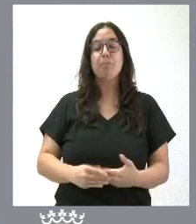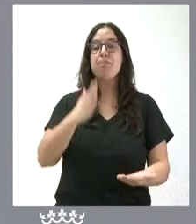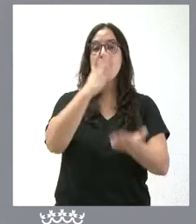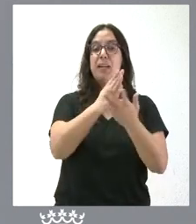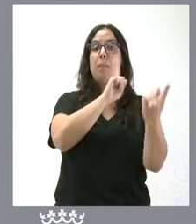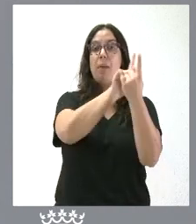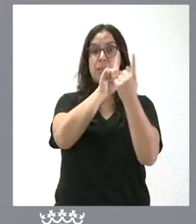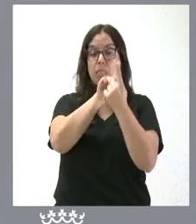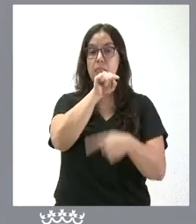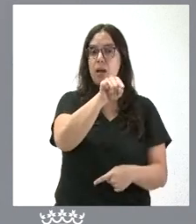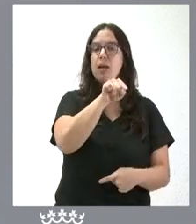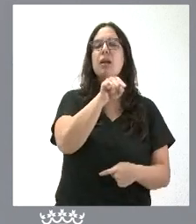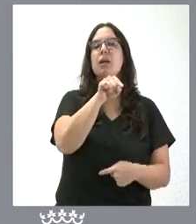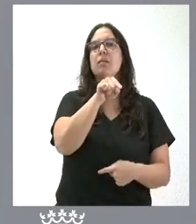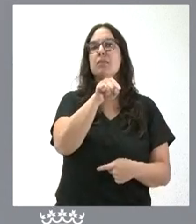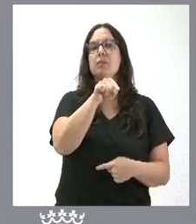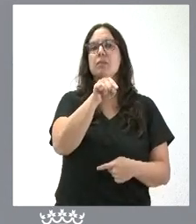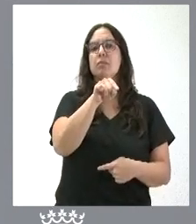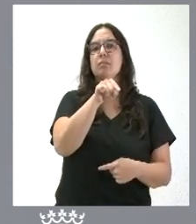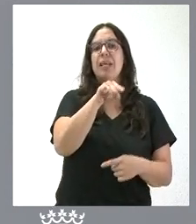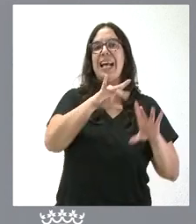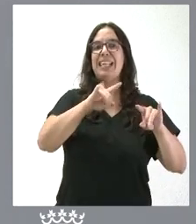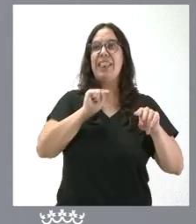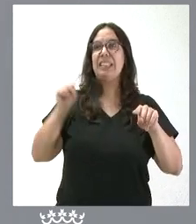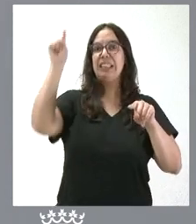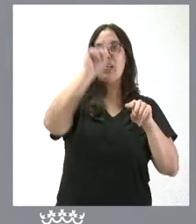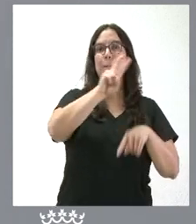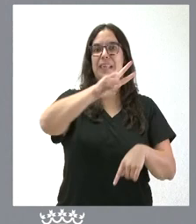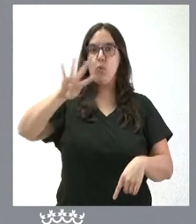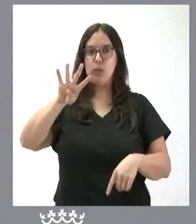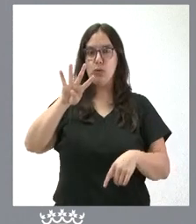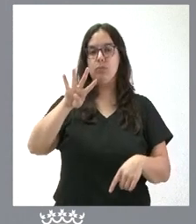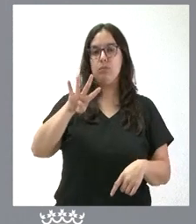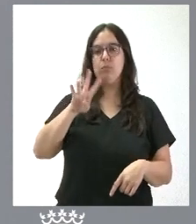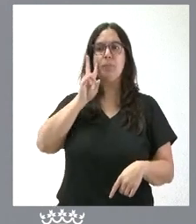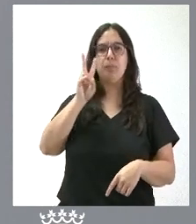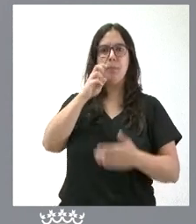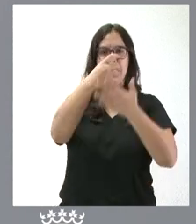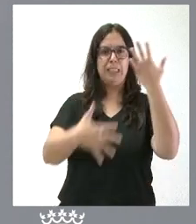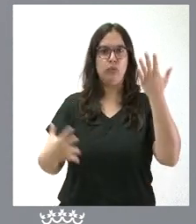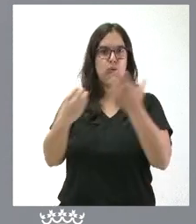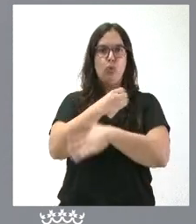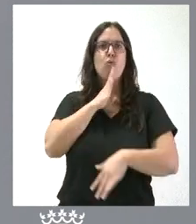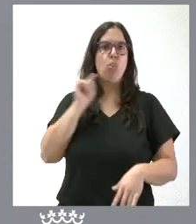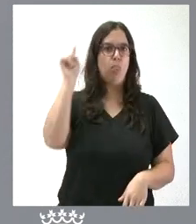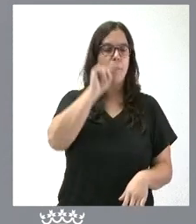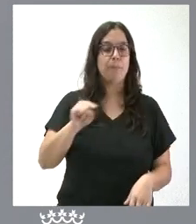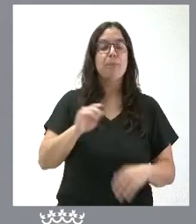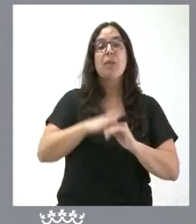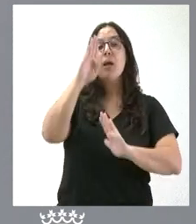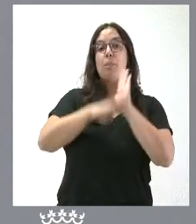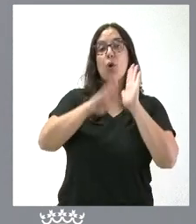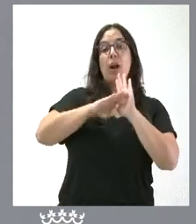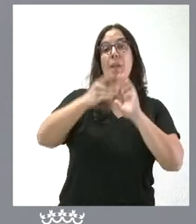presenciales se distribuirán en 24 sedes. En este curso tienen ustedes la totalidad de estas sedes y el programa en versión